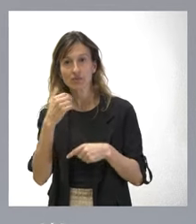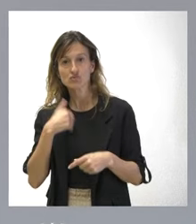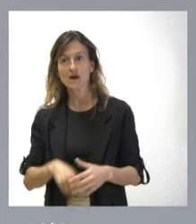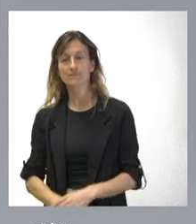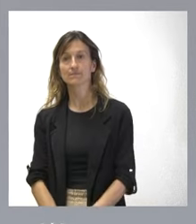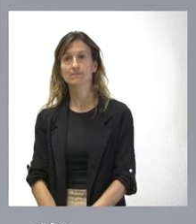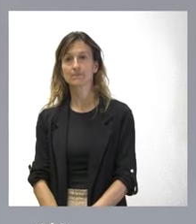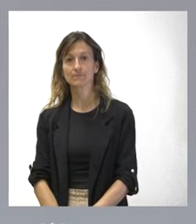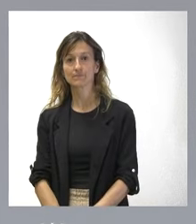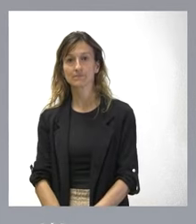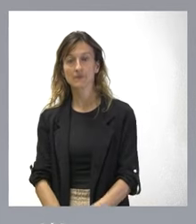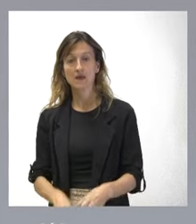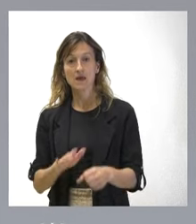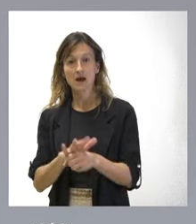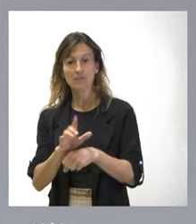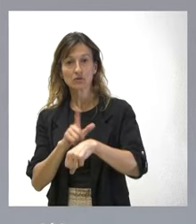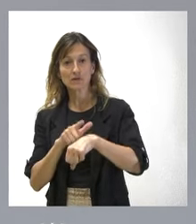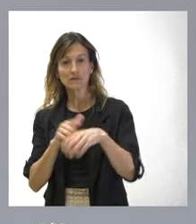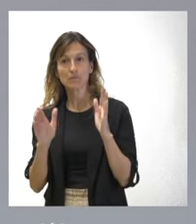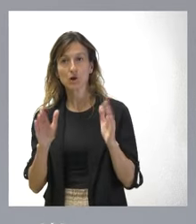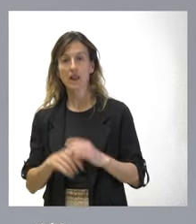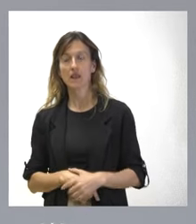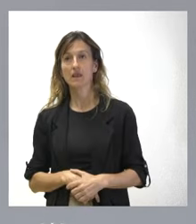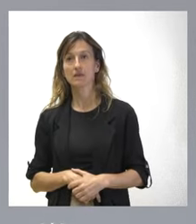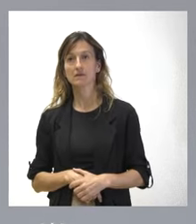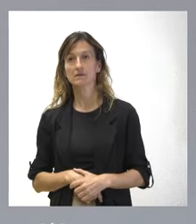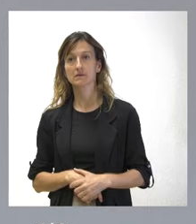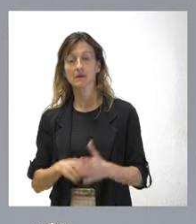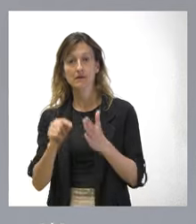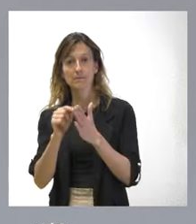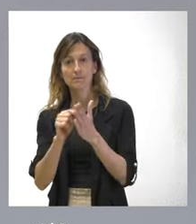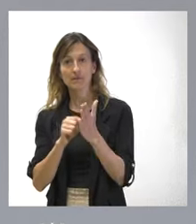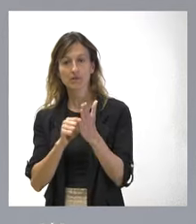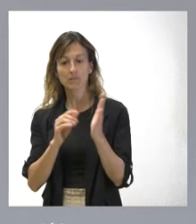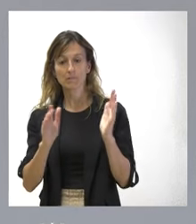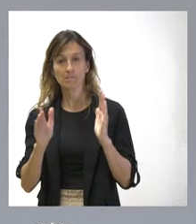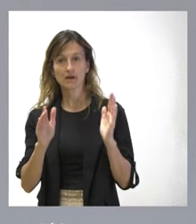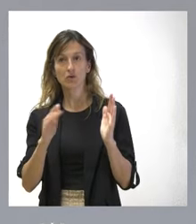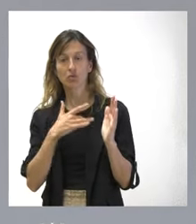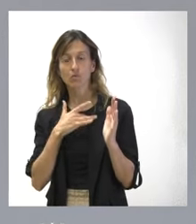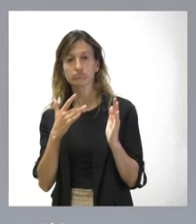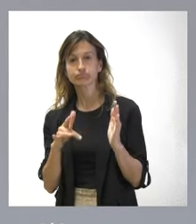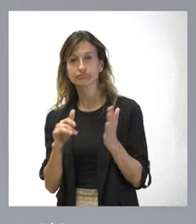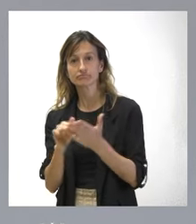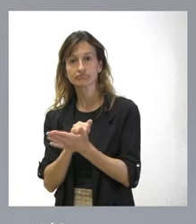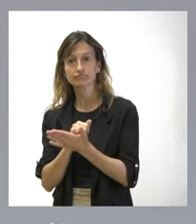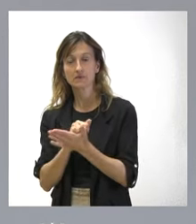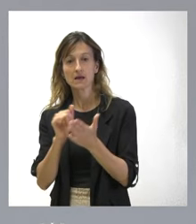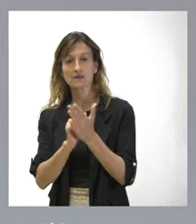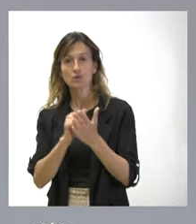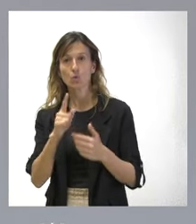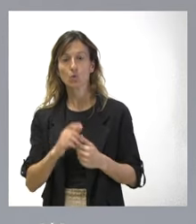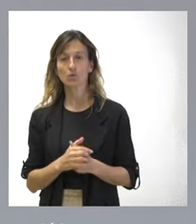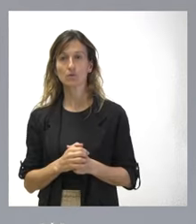En el ámbito del temporal, decirles que, en principio, el periodo amnistiable, se contempla así en este artículo 1,